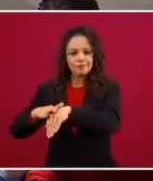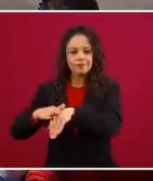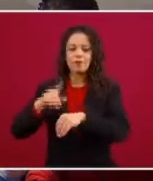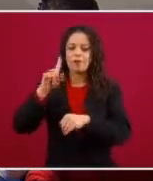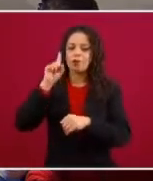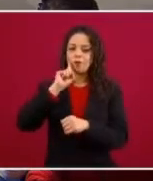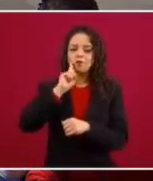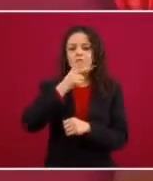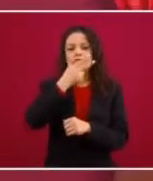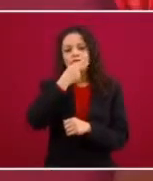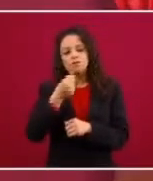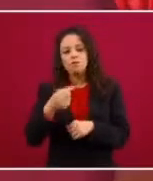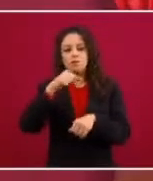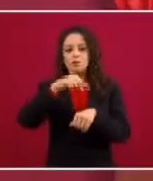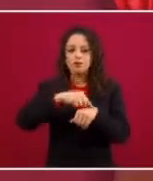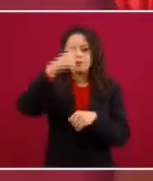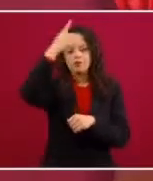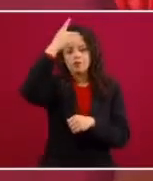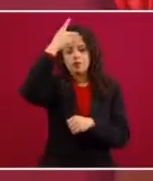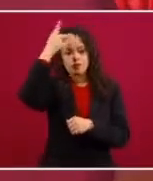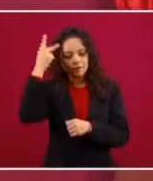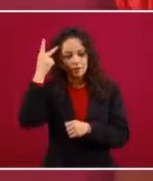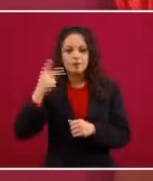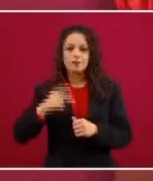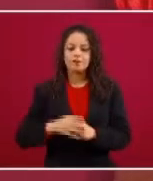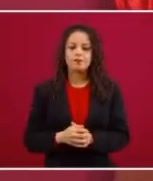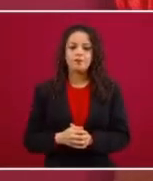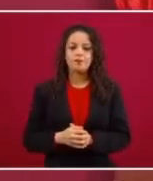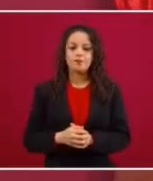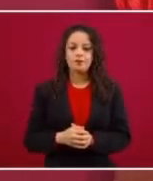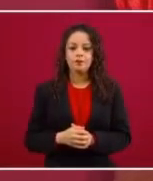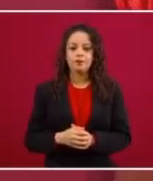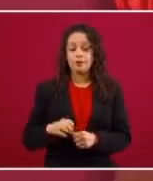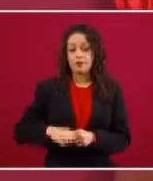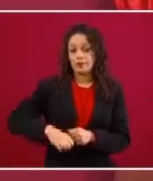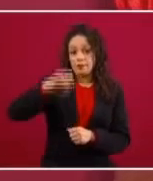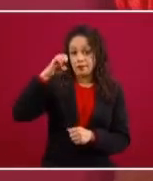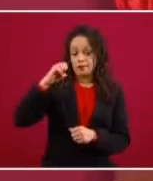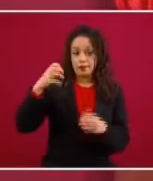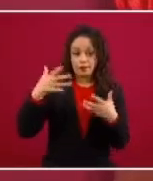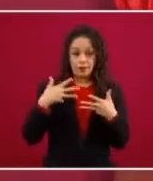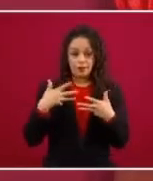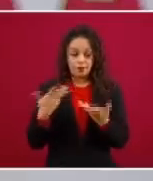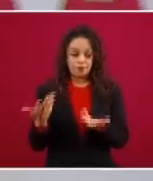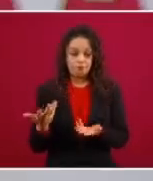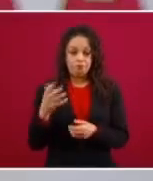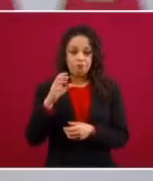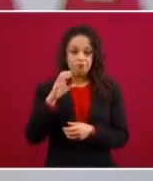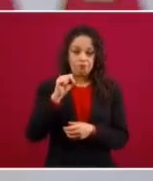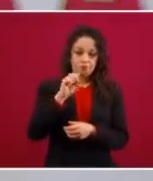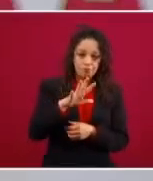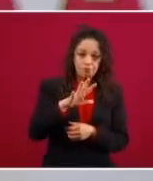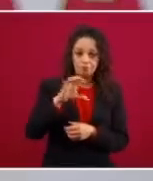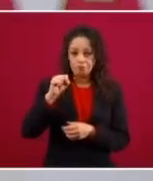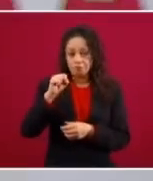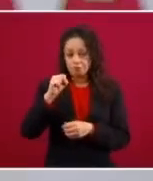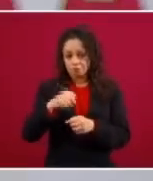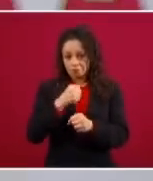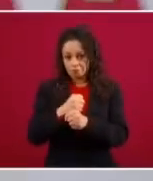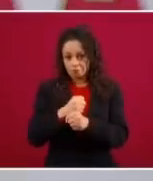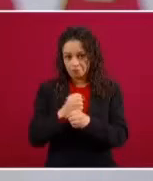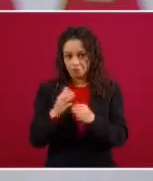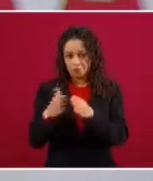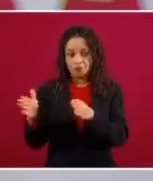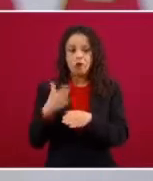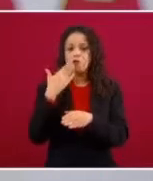médicas, enfermeras y enfermeros, que tengan entre 60 y 65 años y que no tengan enfermedades crónicas,